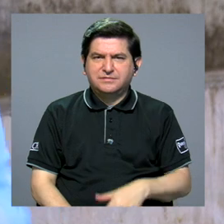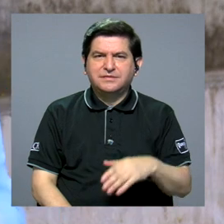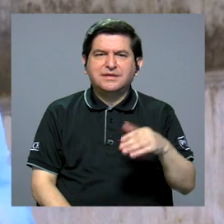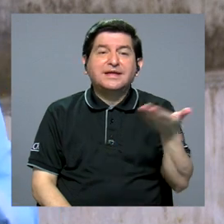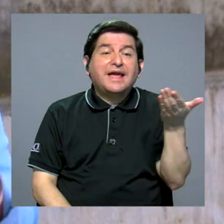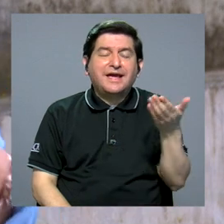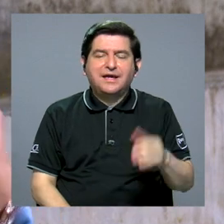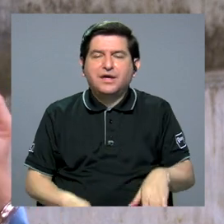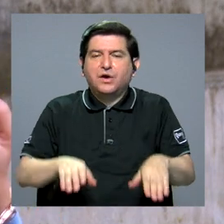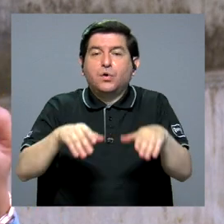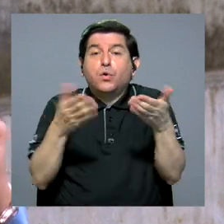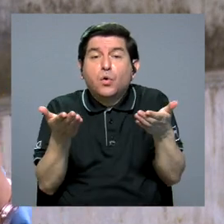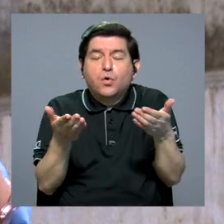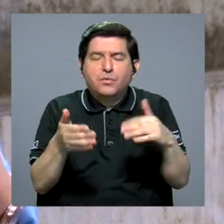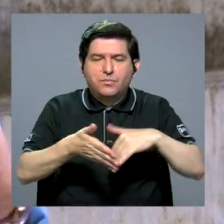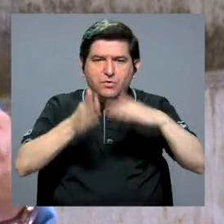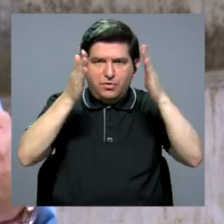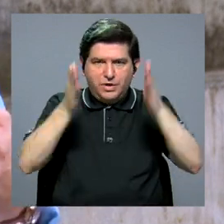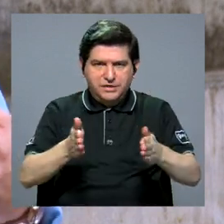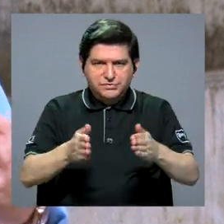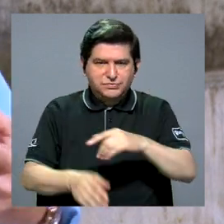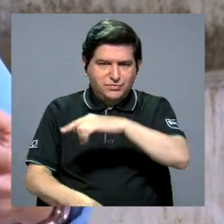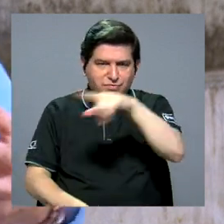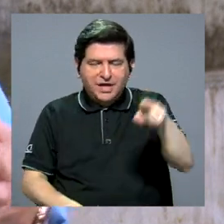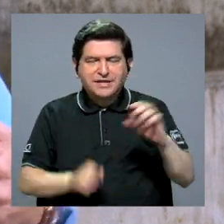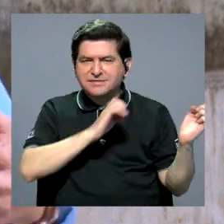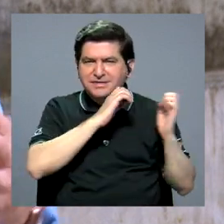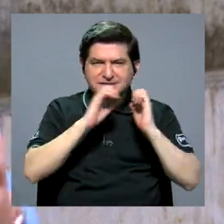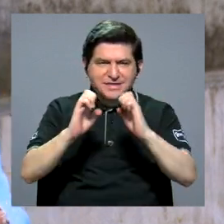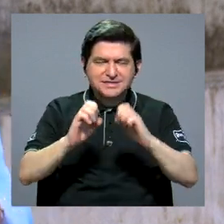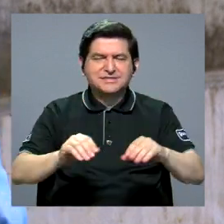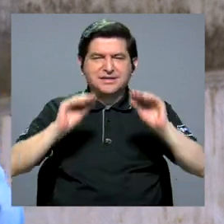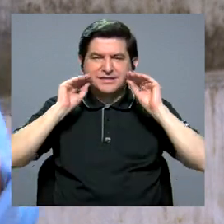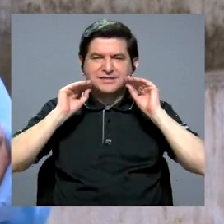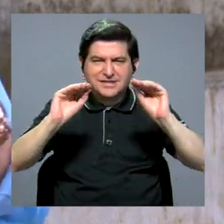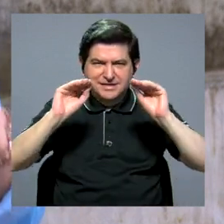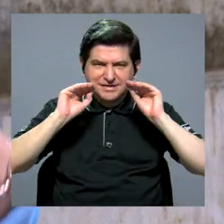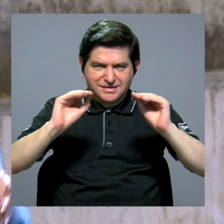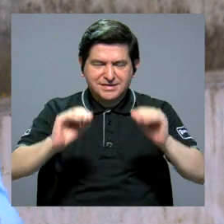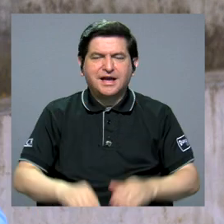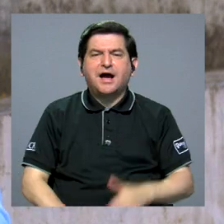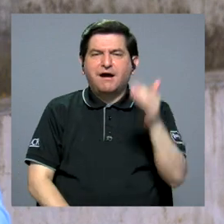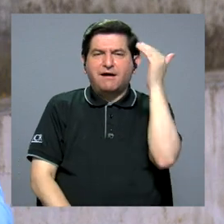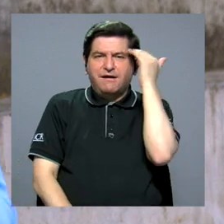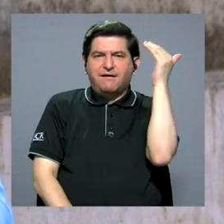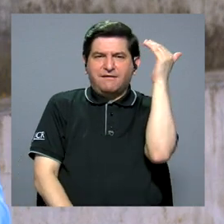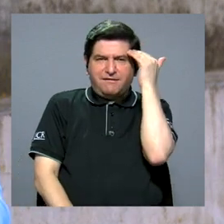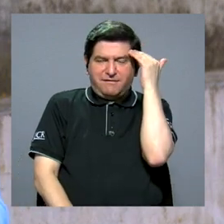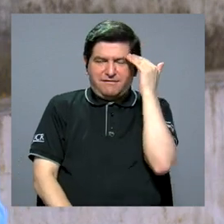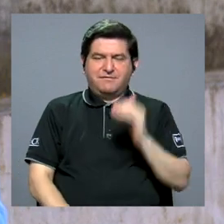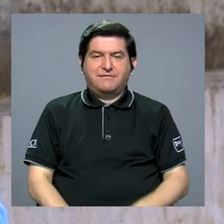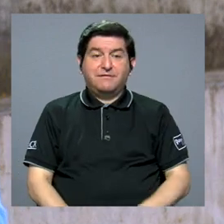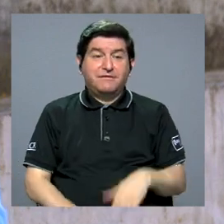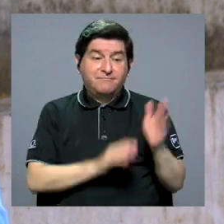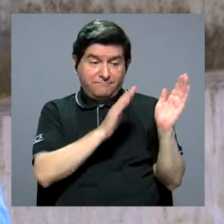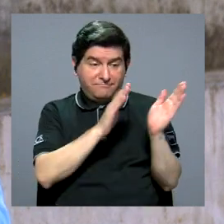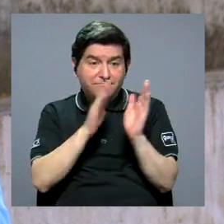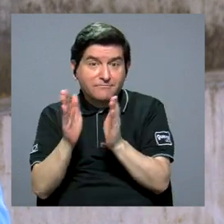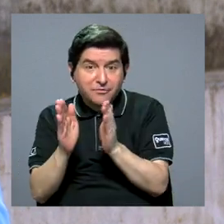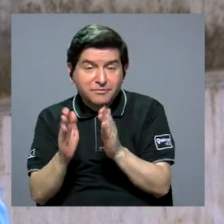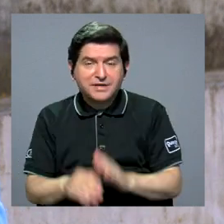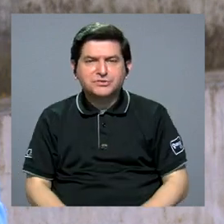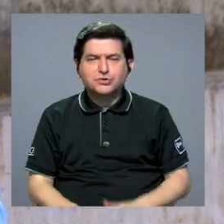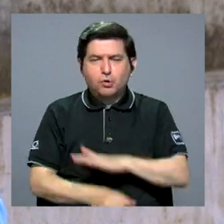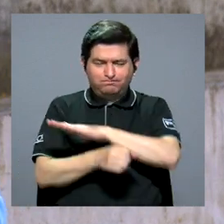y cómo le van a dar a los estudiantes las estrategias, la didáctica, los conocimientos para que esa formación